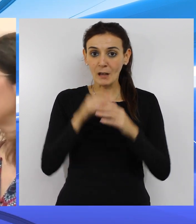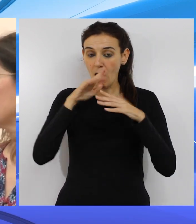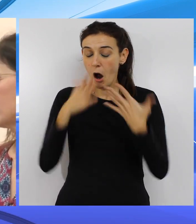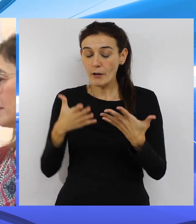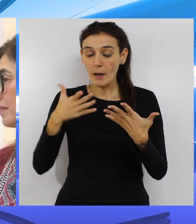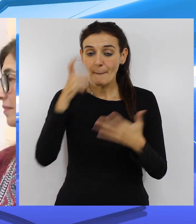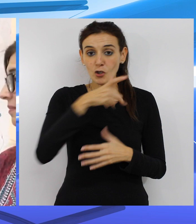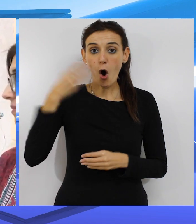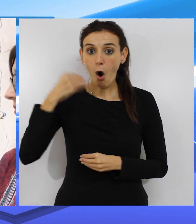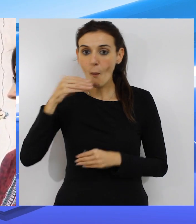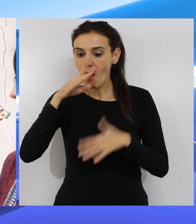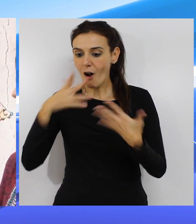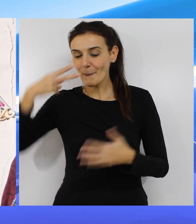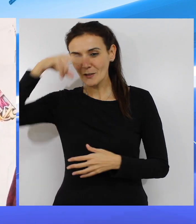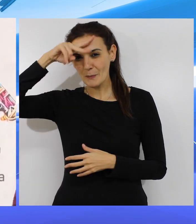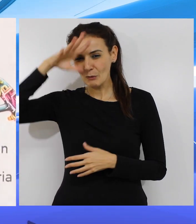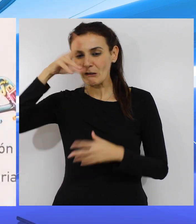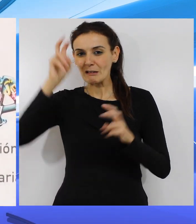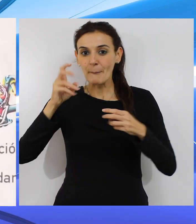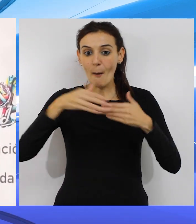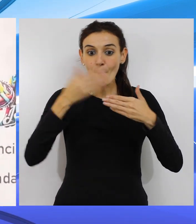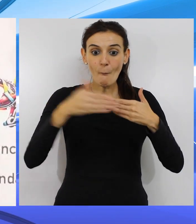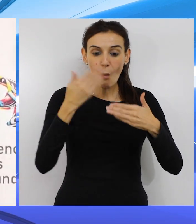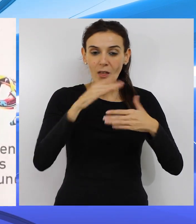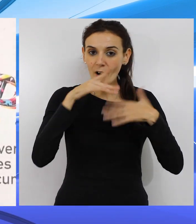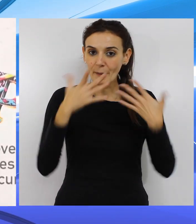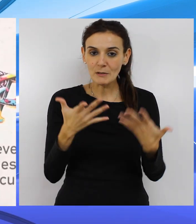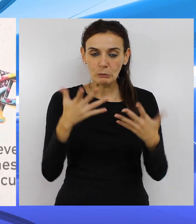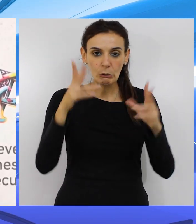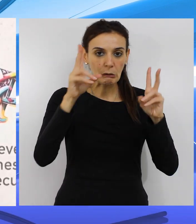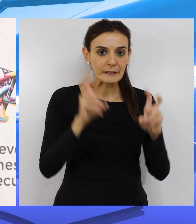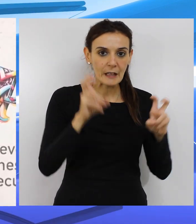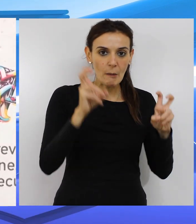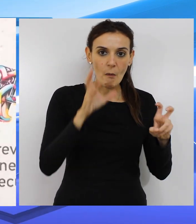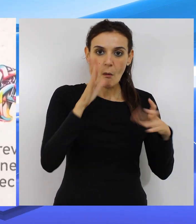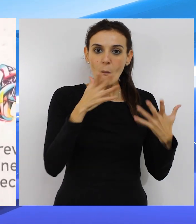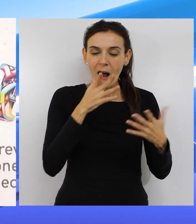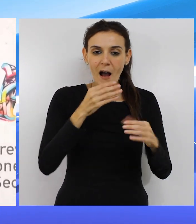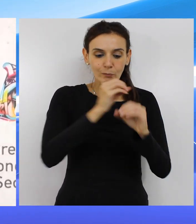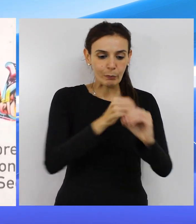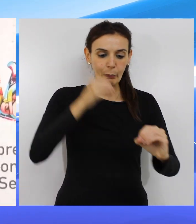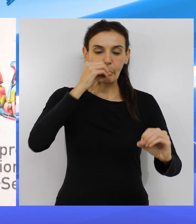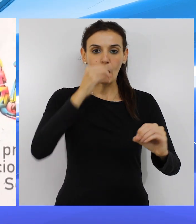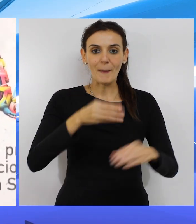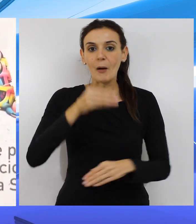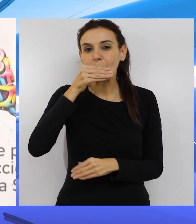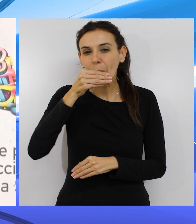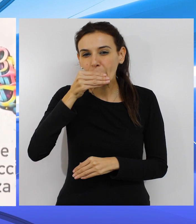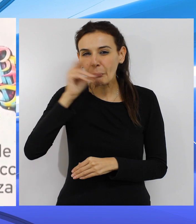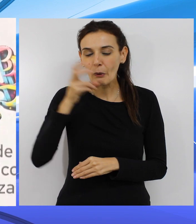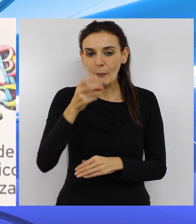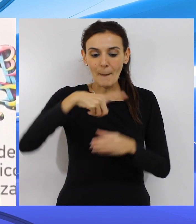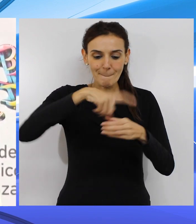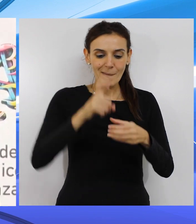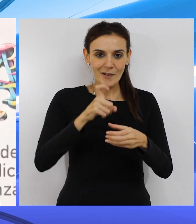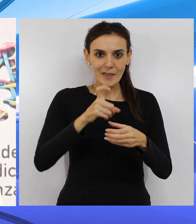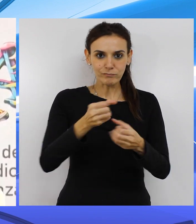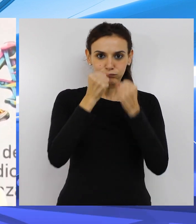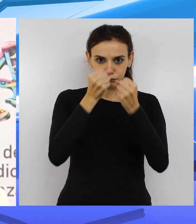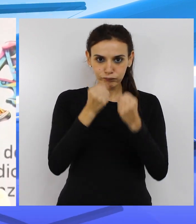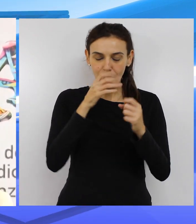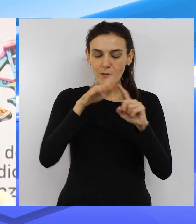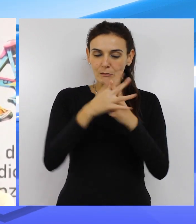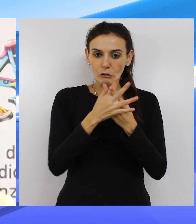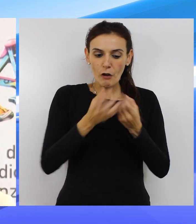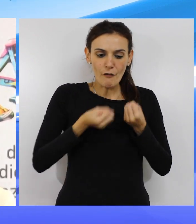nuestros jóvenes asminados nos preocupa un poco lo que la moda nos lleva, que ahora mismo estamos con temacachismas, bebidas energéticas, entonces suscita